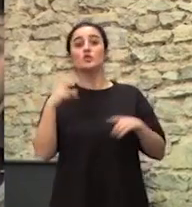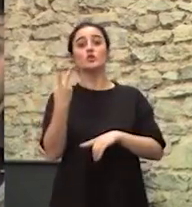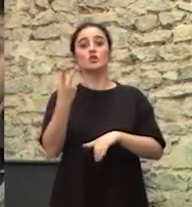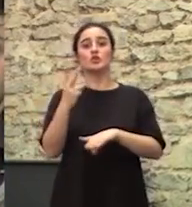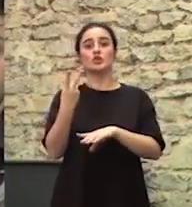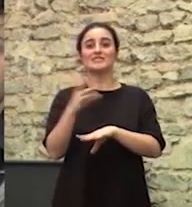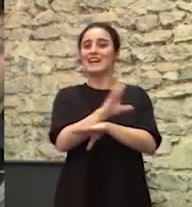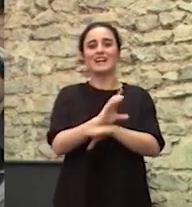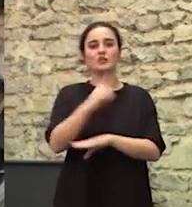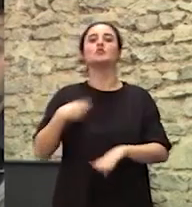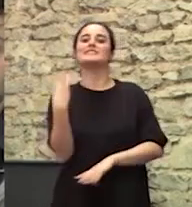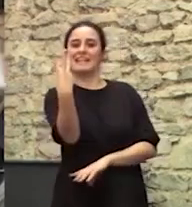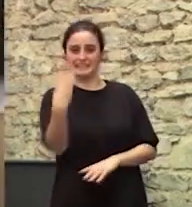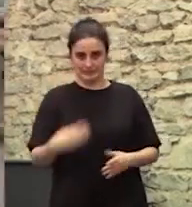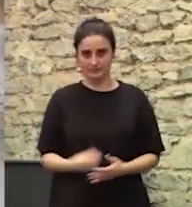carreras Tengo tres